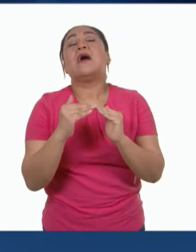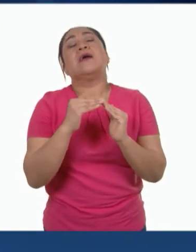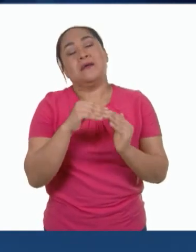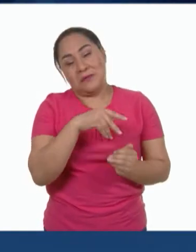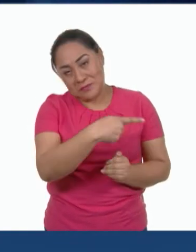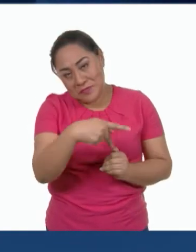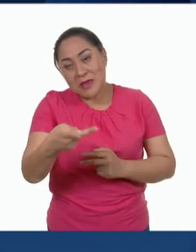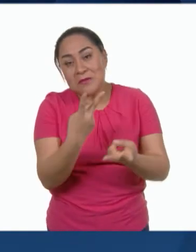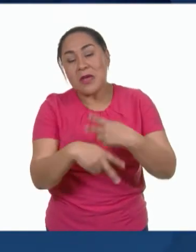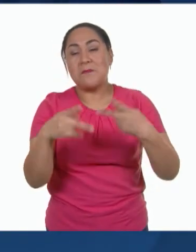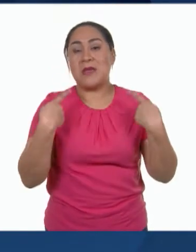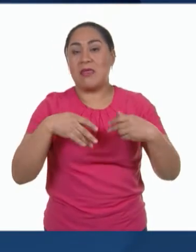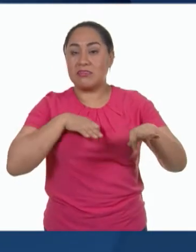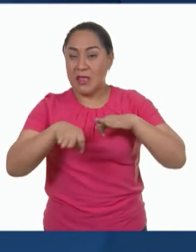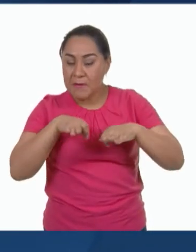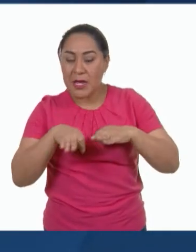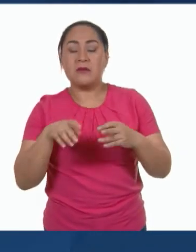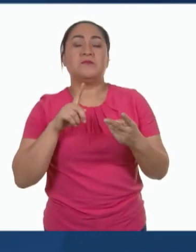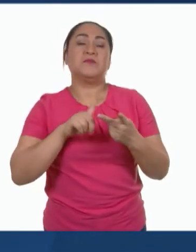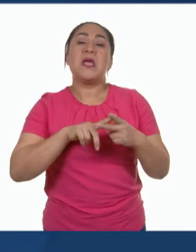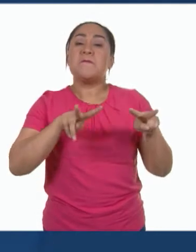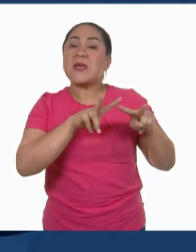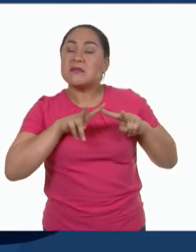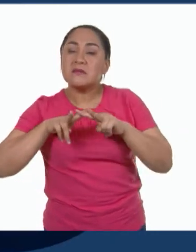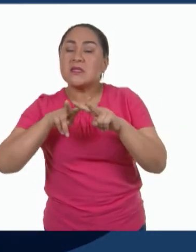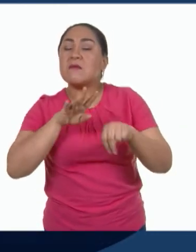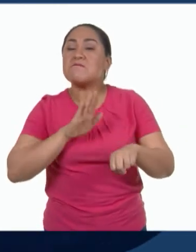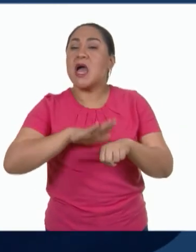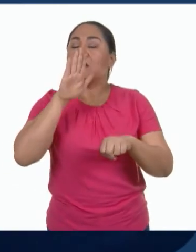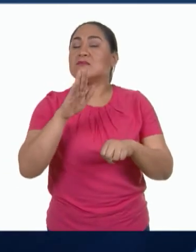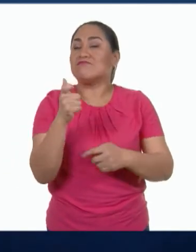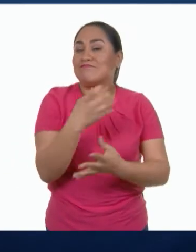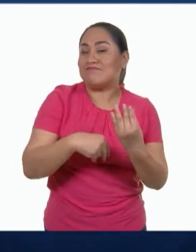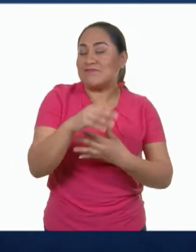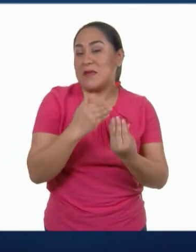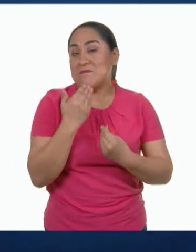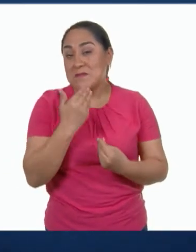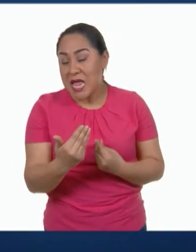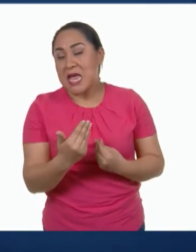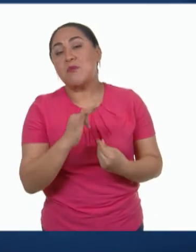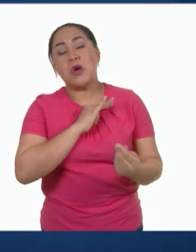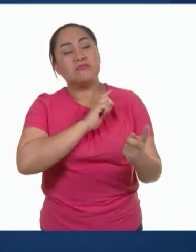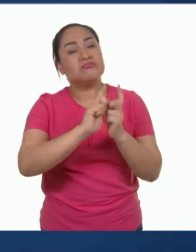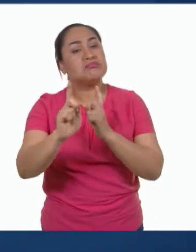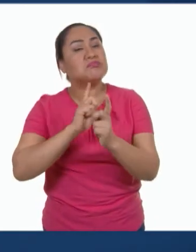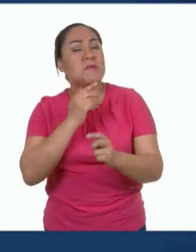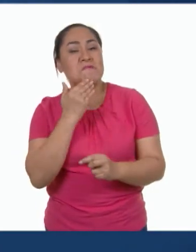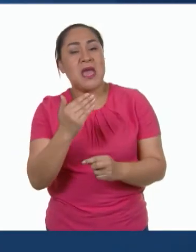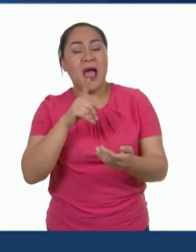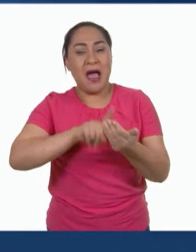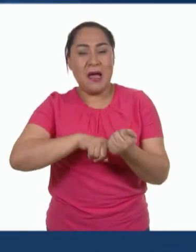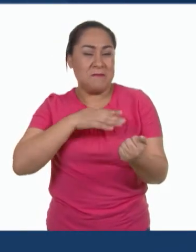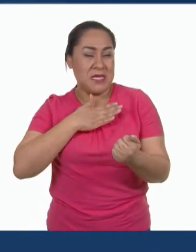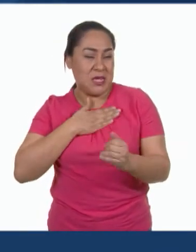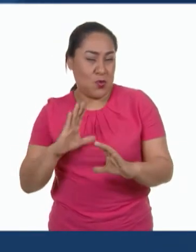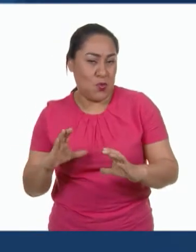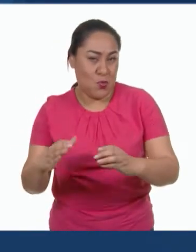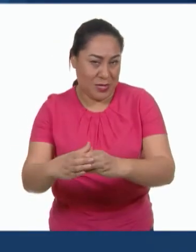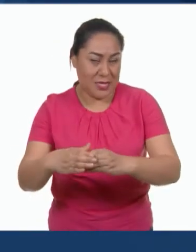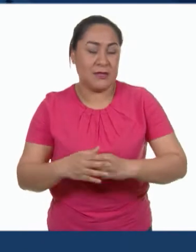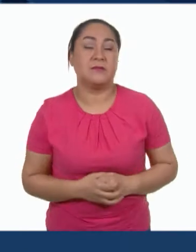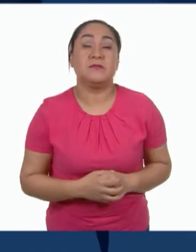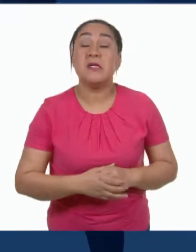mejora la calidad de vida de nuestros vecinos y vecinas, mejorando así la convivencia en la comunidad. Por si fuera poco,